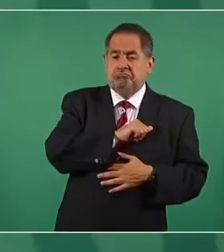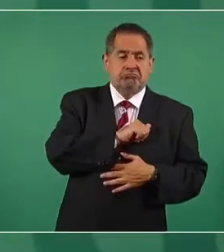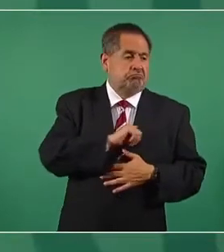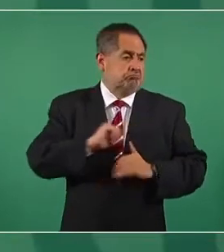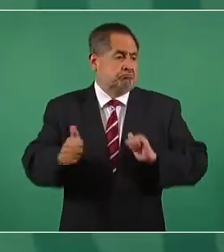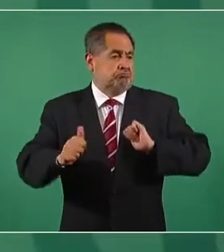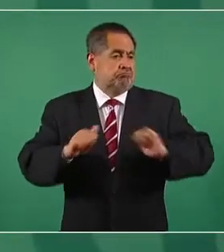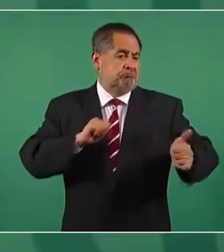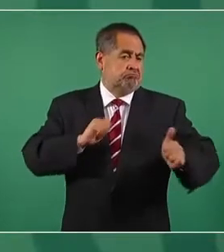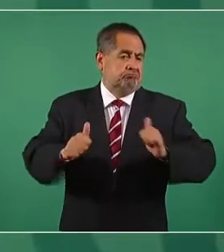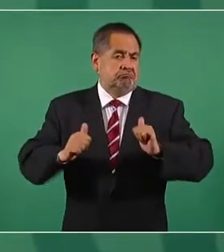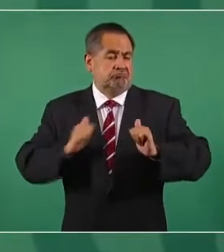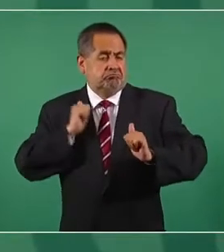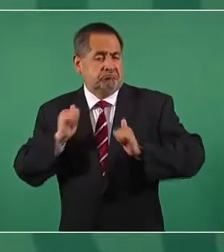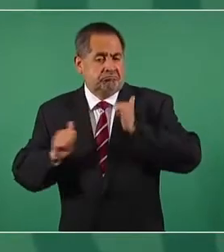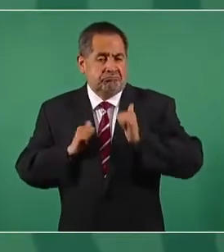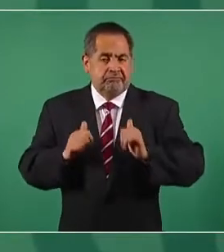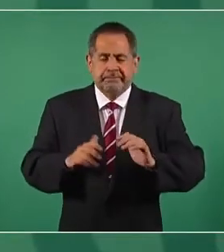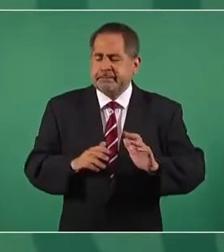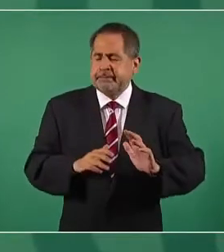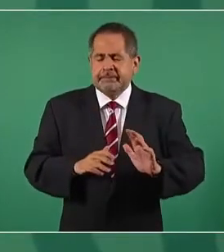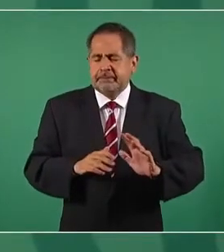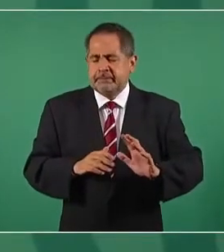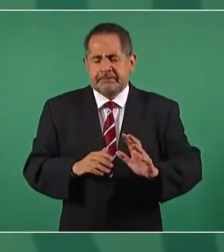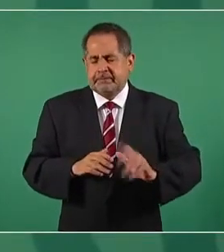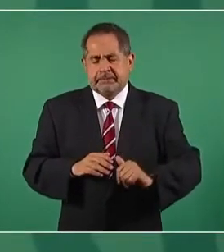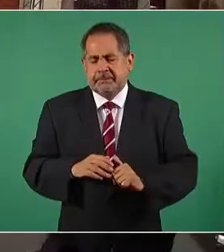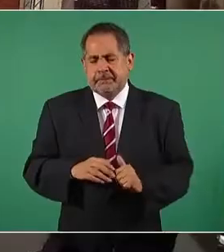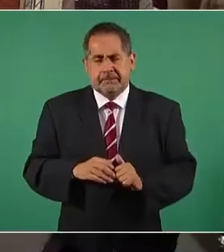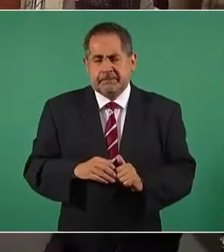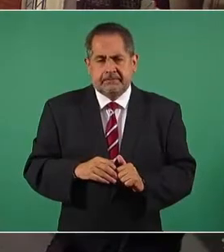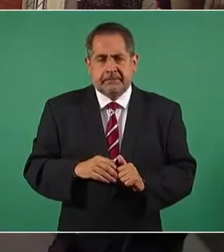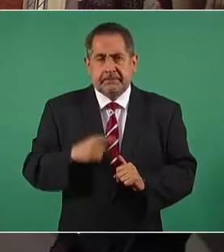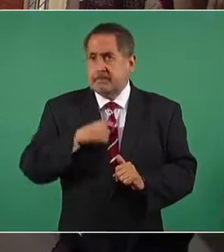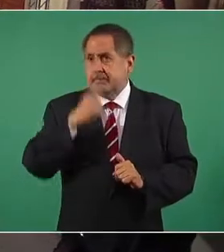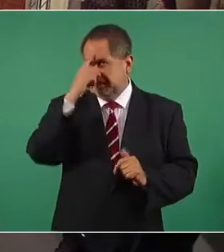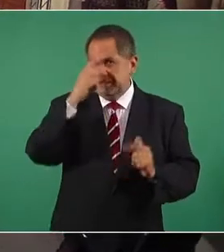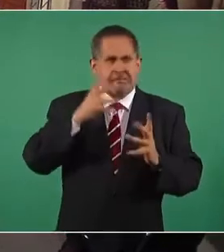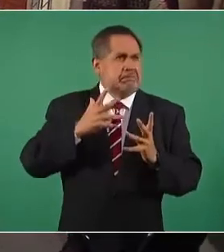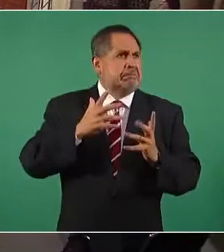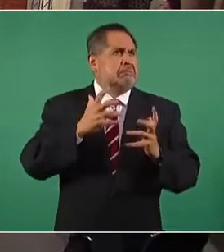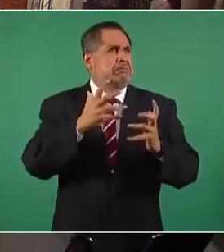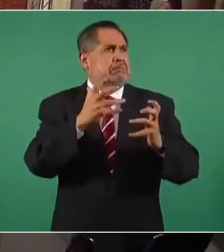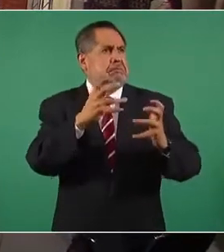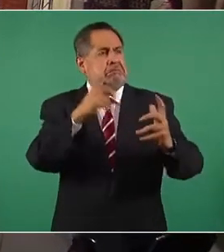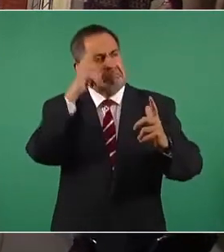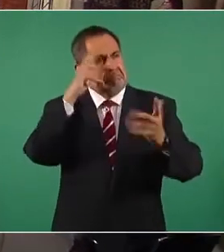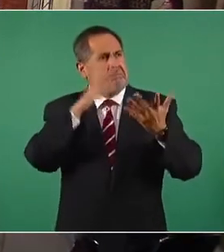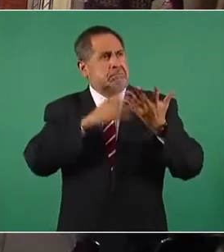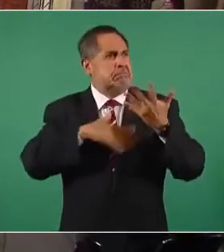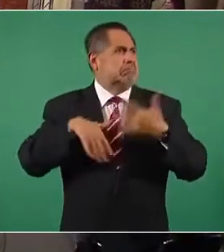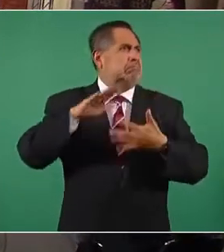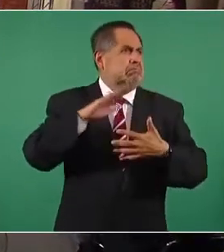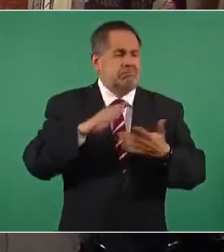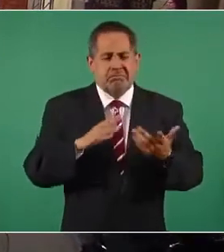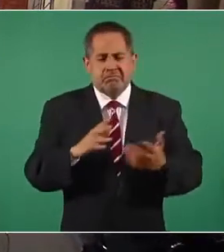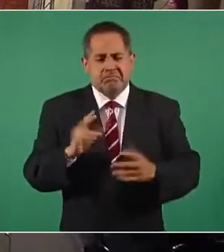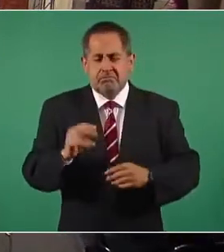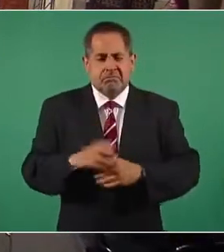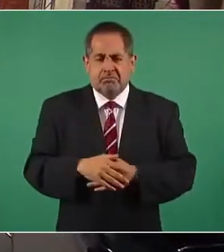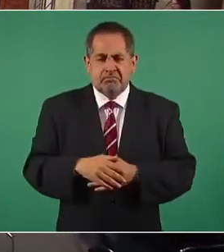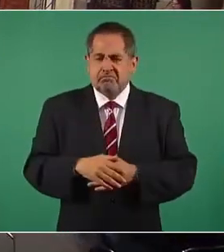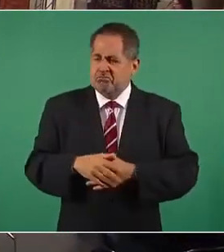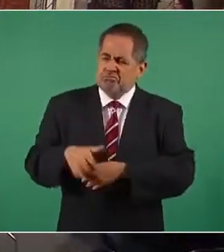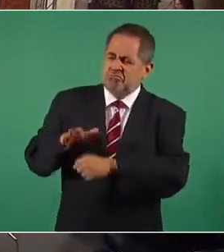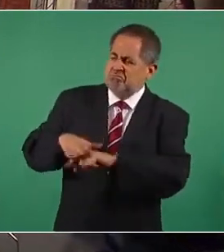el aspiracionismo, el triunfar